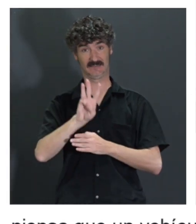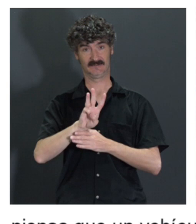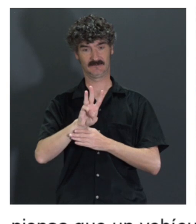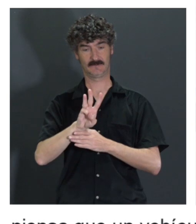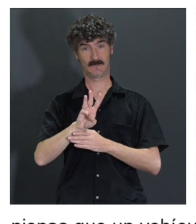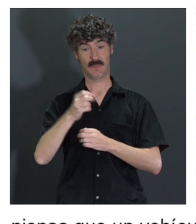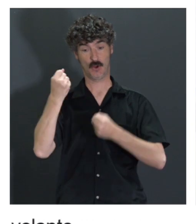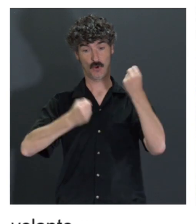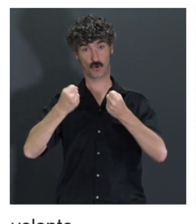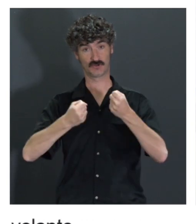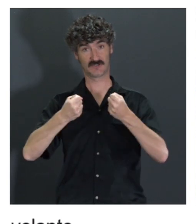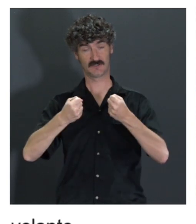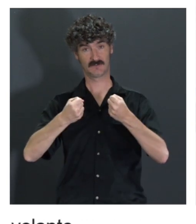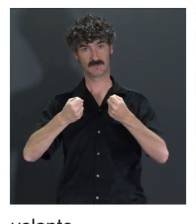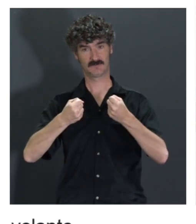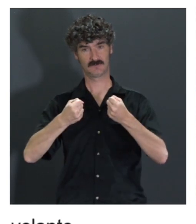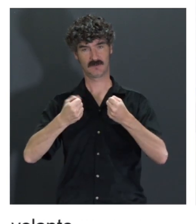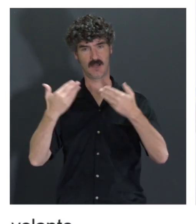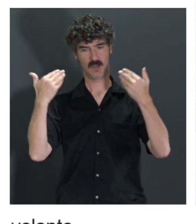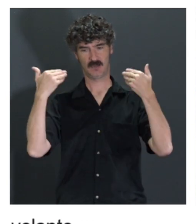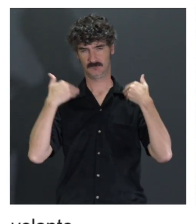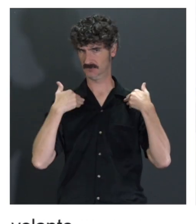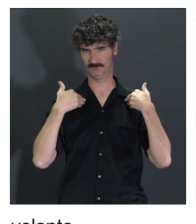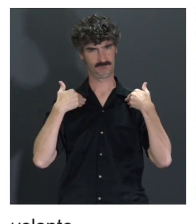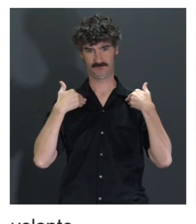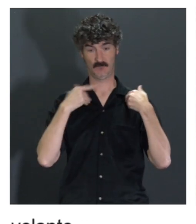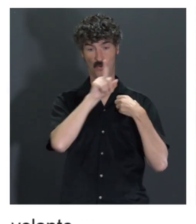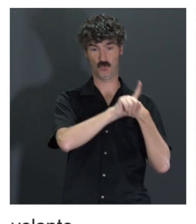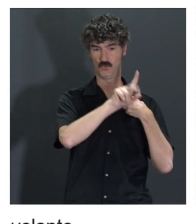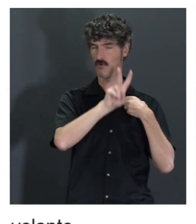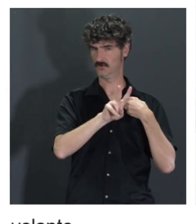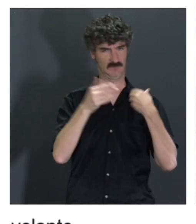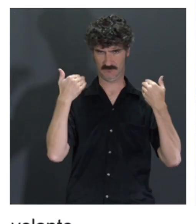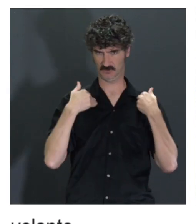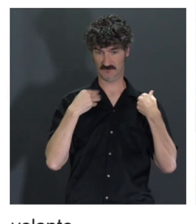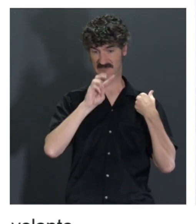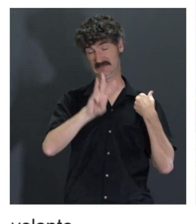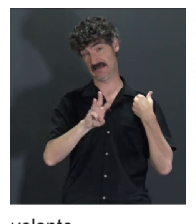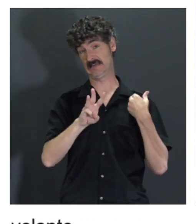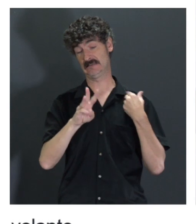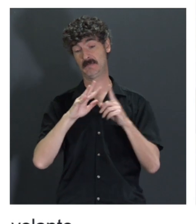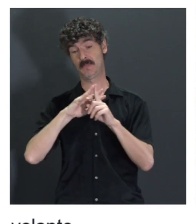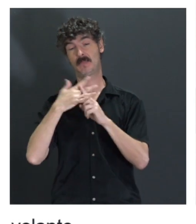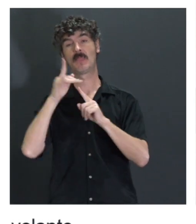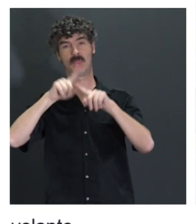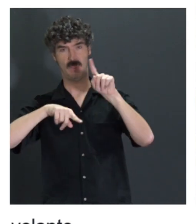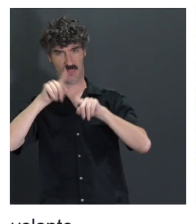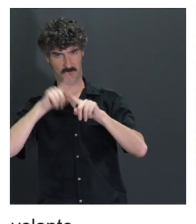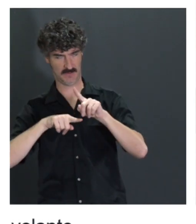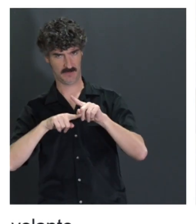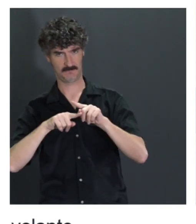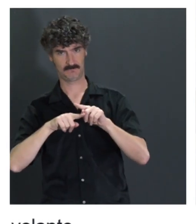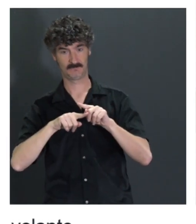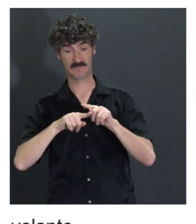el vehículo no es responsable. O sea, el 1 y el 2 no lo es, en el 3 en función del escenario bueno, se podría analizar.